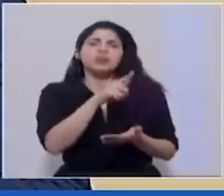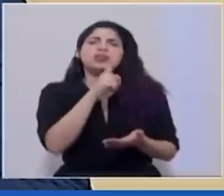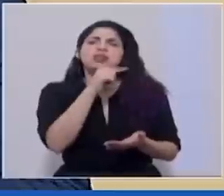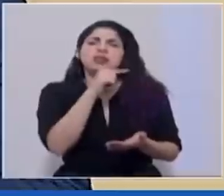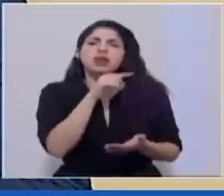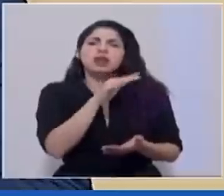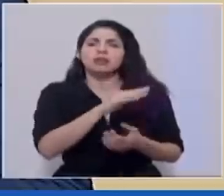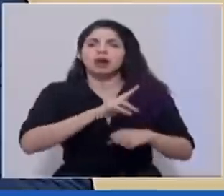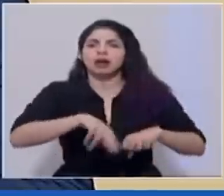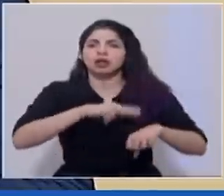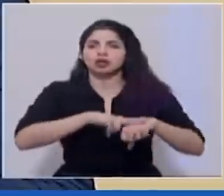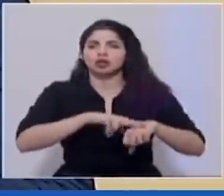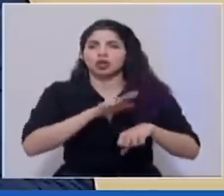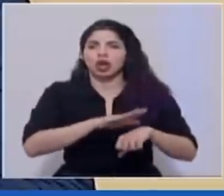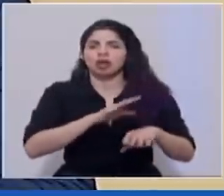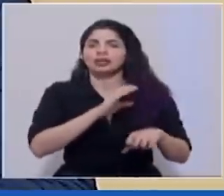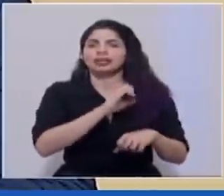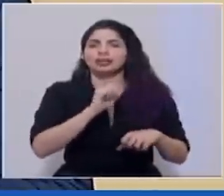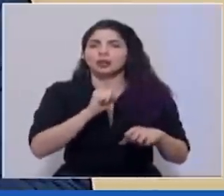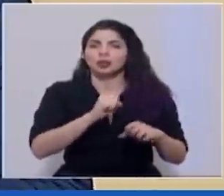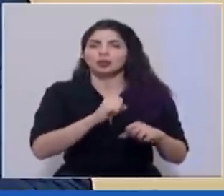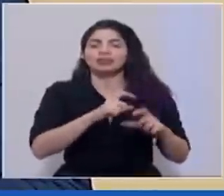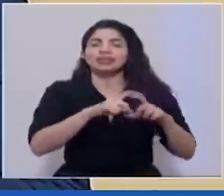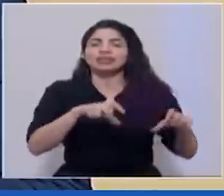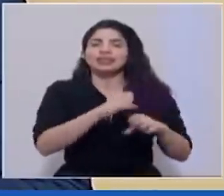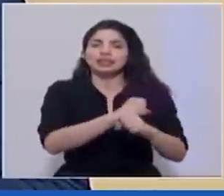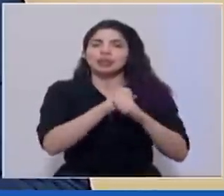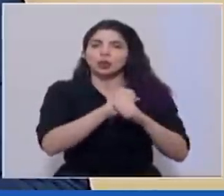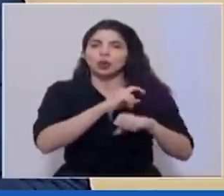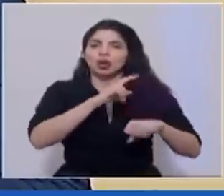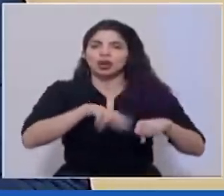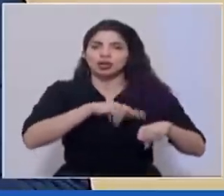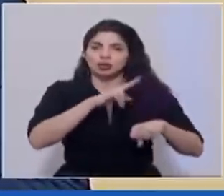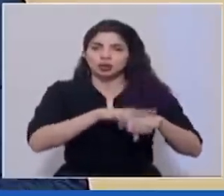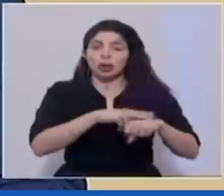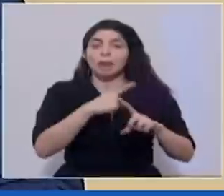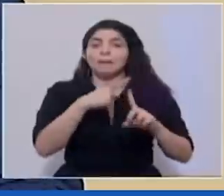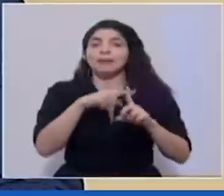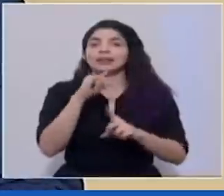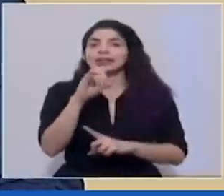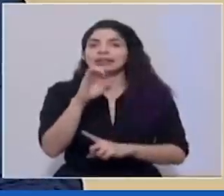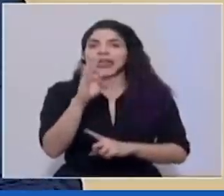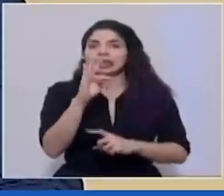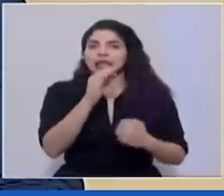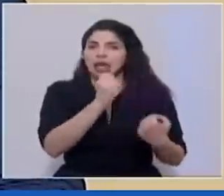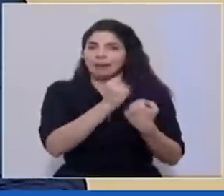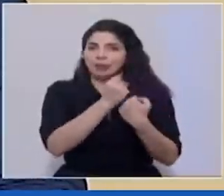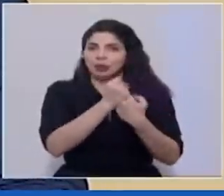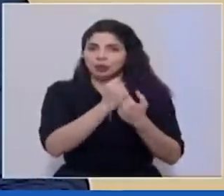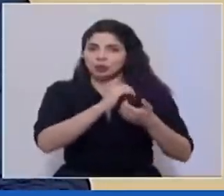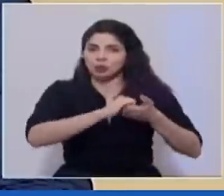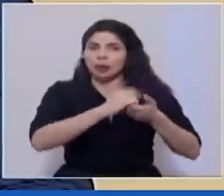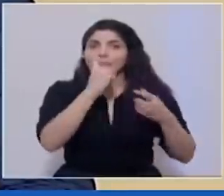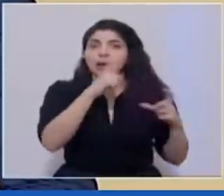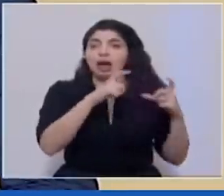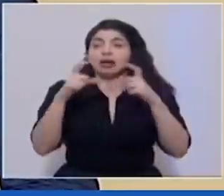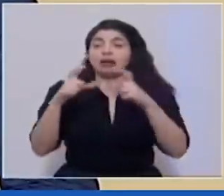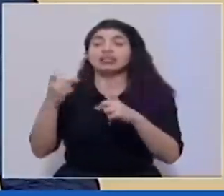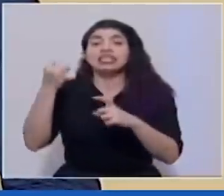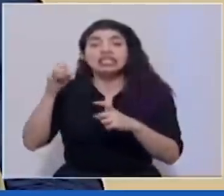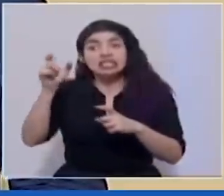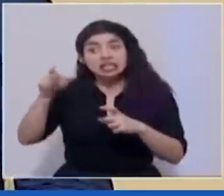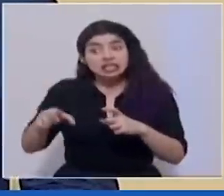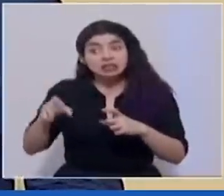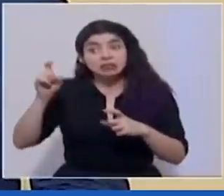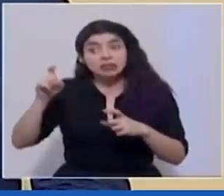la parte nacional con los aseguradores nacionales y con el complemento del ICT que puede dar para justamente brindar una cobertura en caso de que se